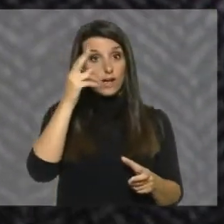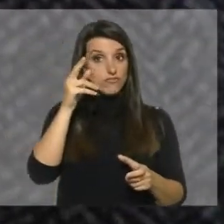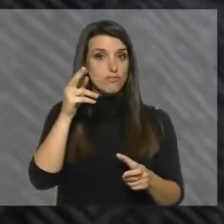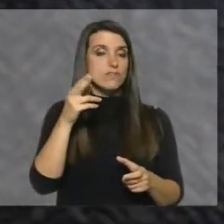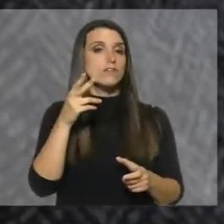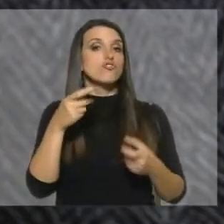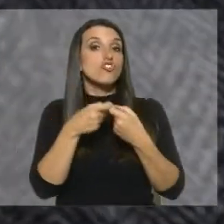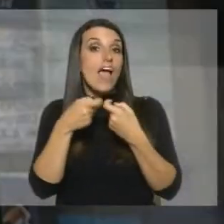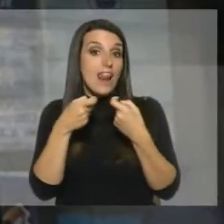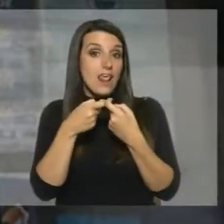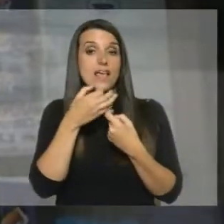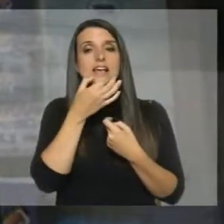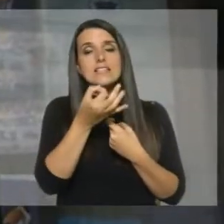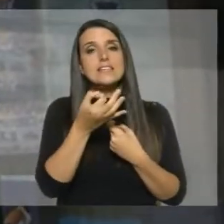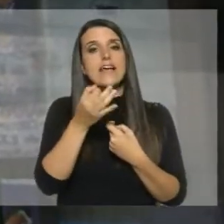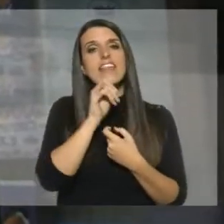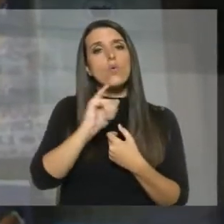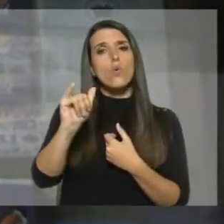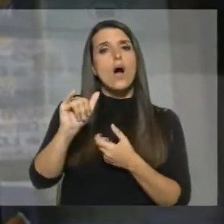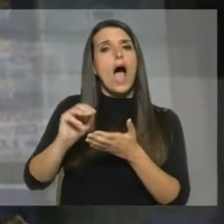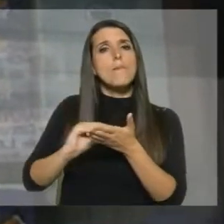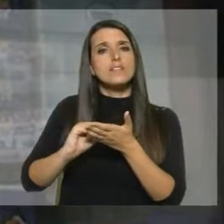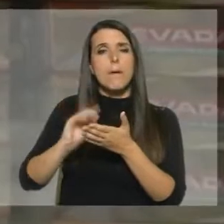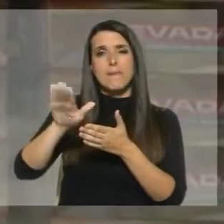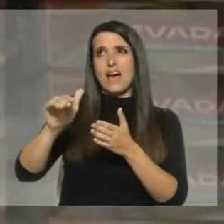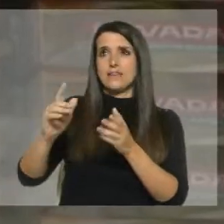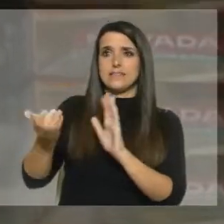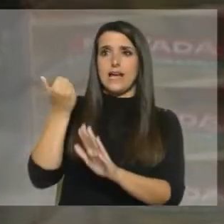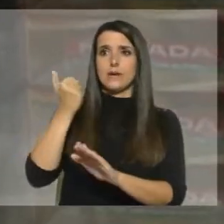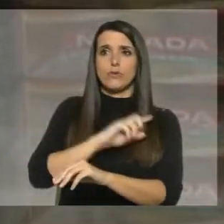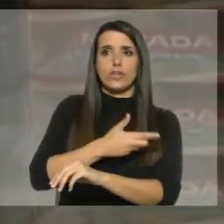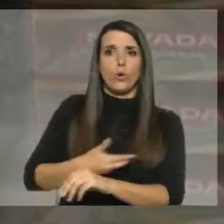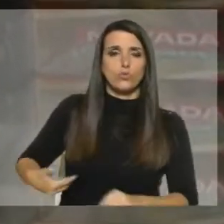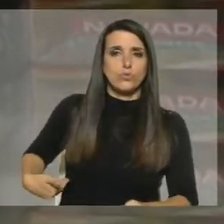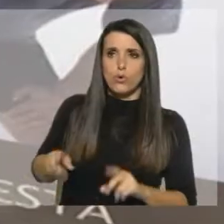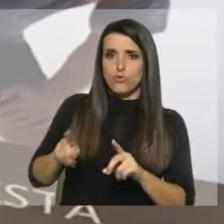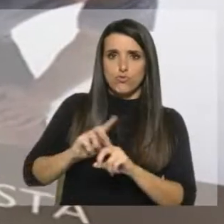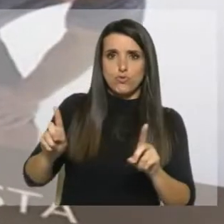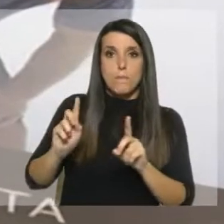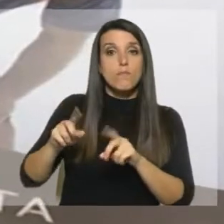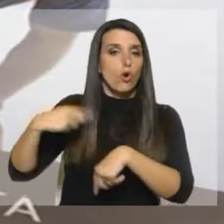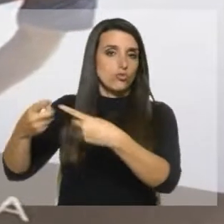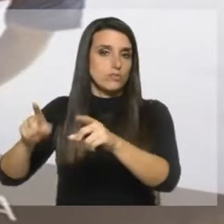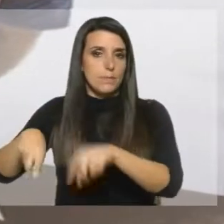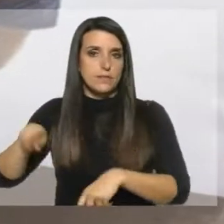presentó en septiembre un recurso administrativo de revocación ante el Poder Ejecutivo que sigue su curso.